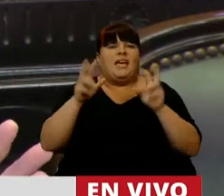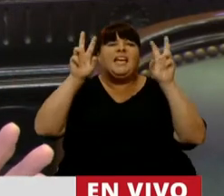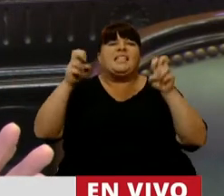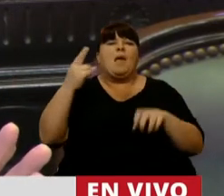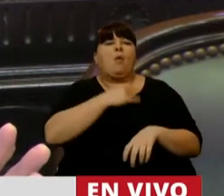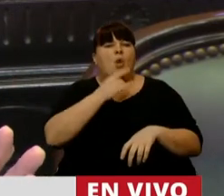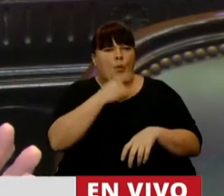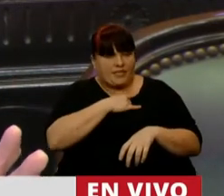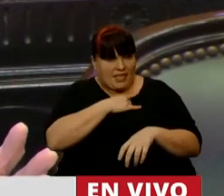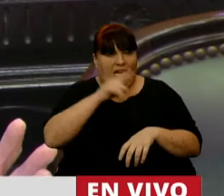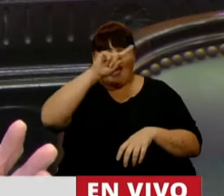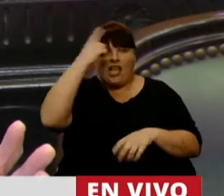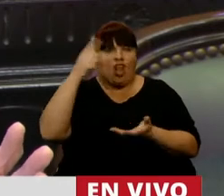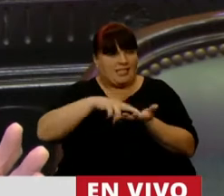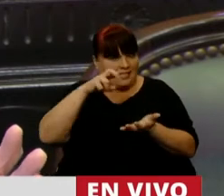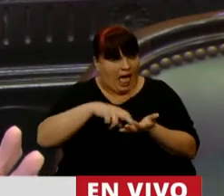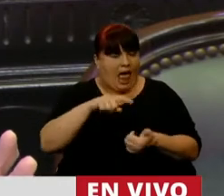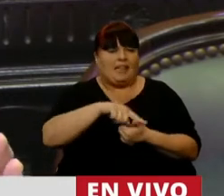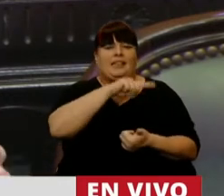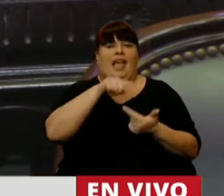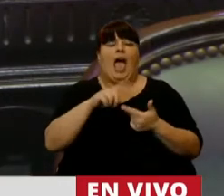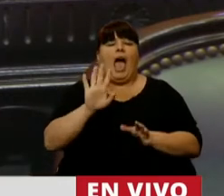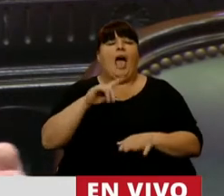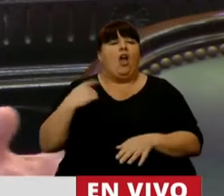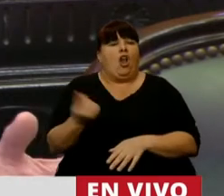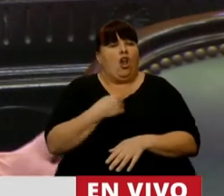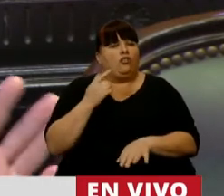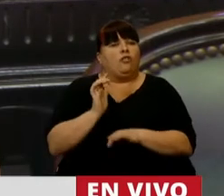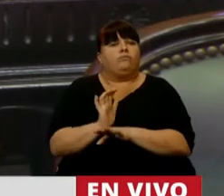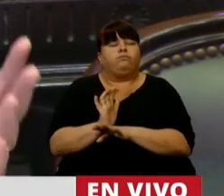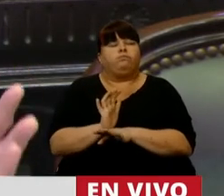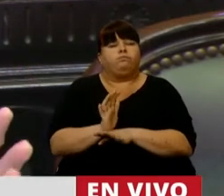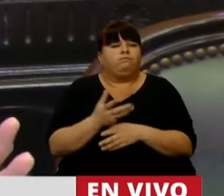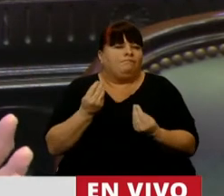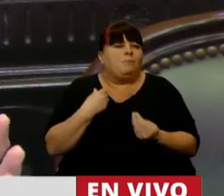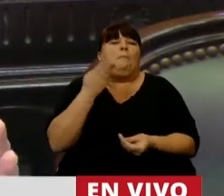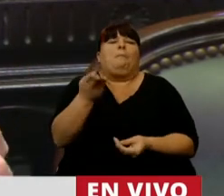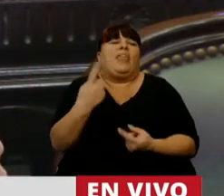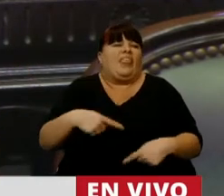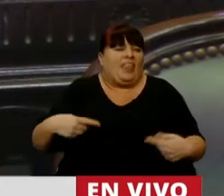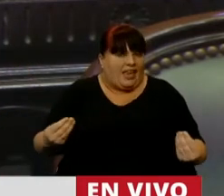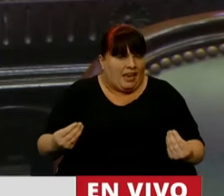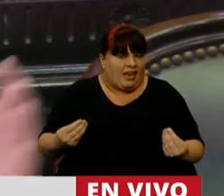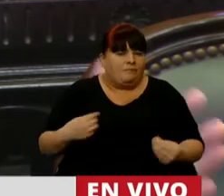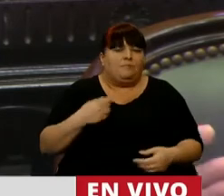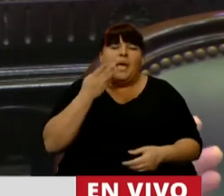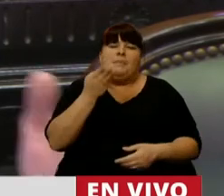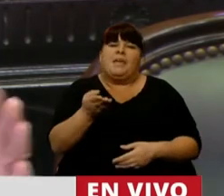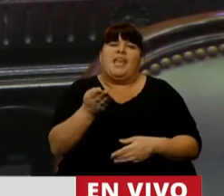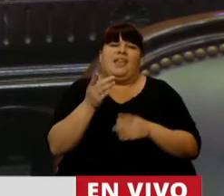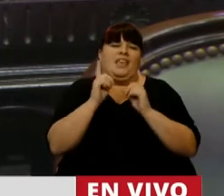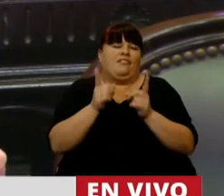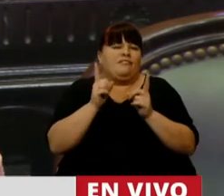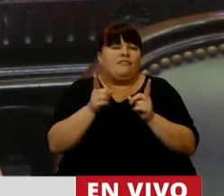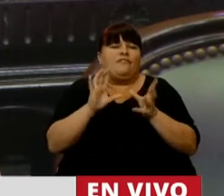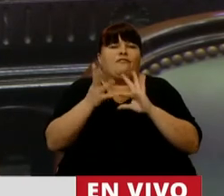Universidad Nacional de Salta. Para nosotros, a ver, ¿qué es lo que pedimos? Que se mantenga